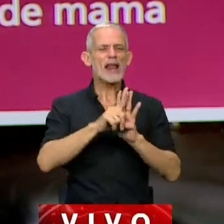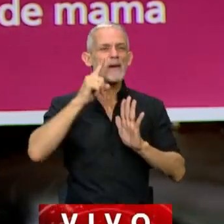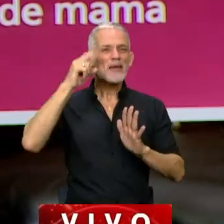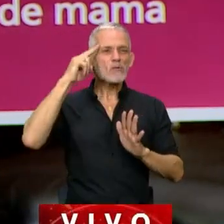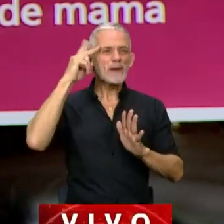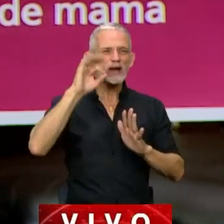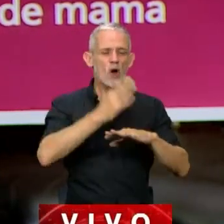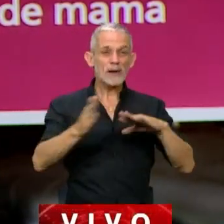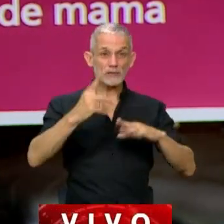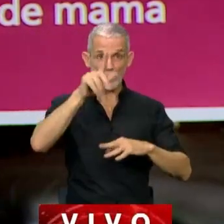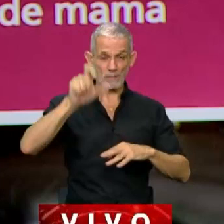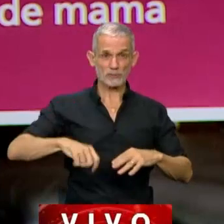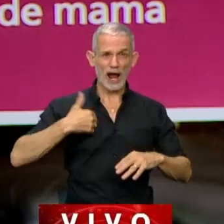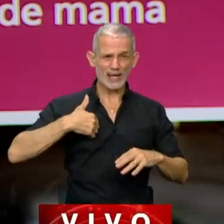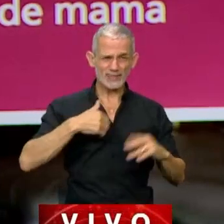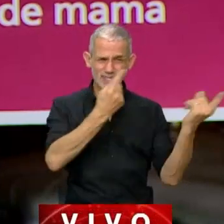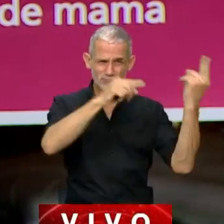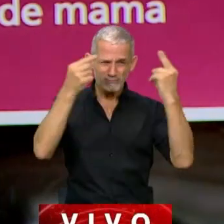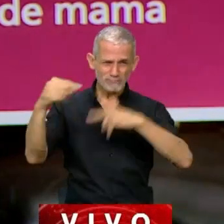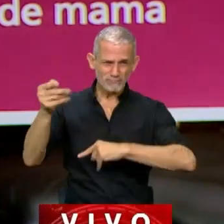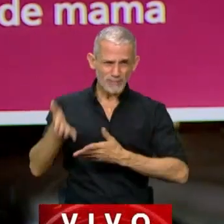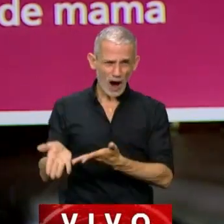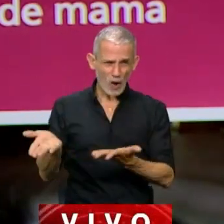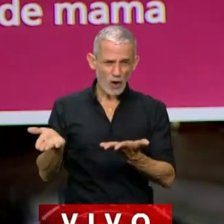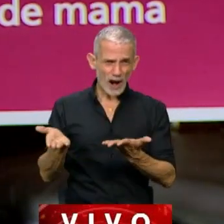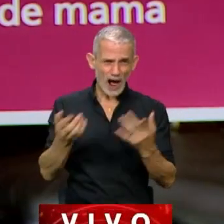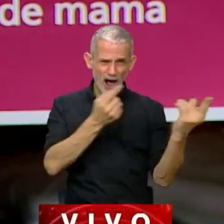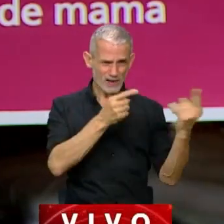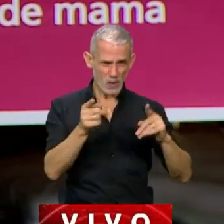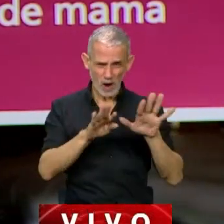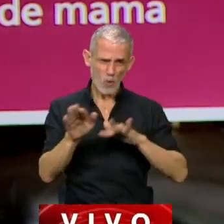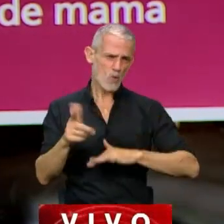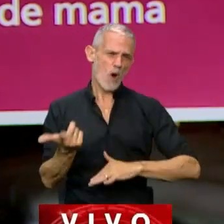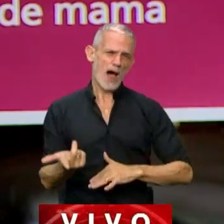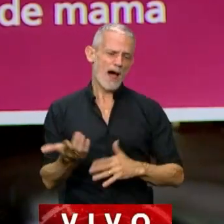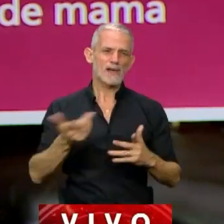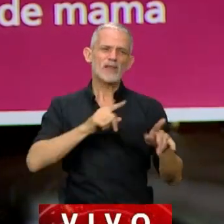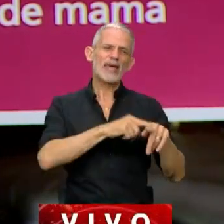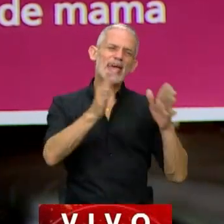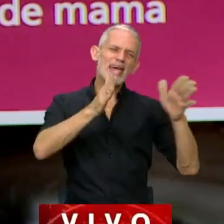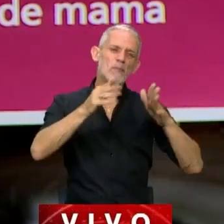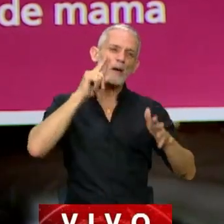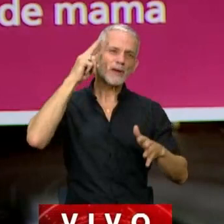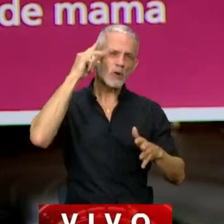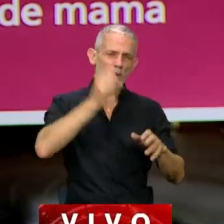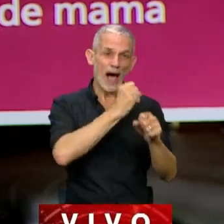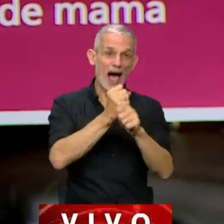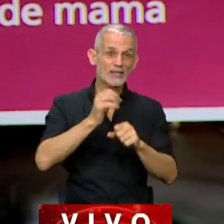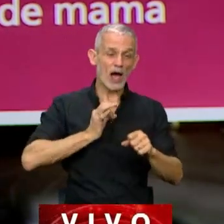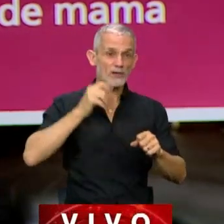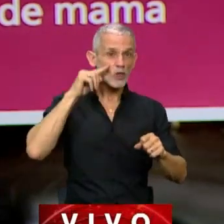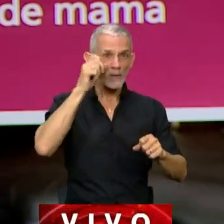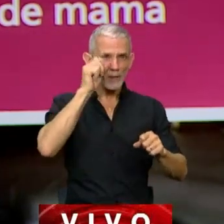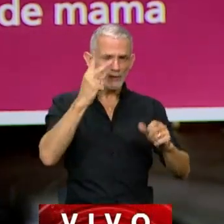de 1990 de una Argentina muy distinta a la que hoy tenemos, y que en ese tiempo, de 1990 hasta el año 2022,